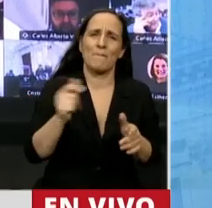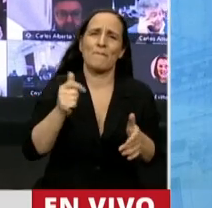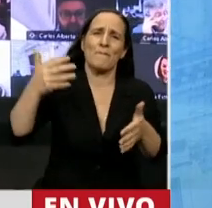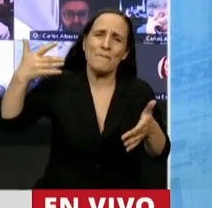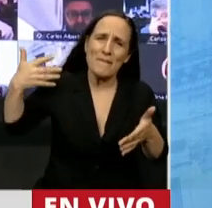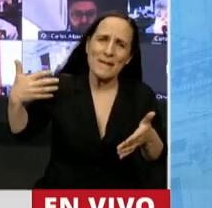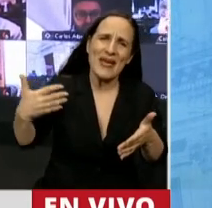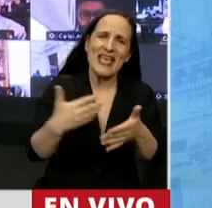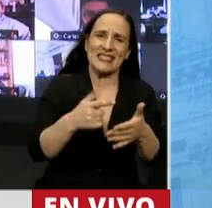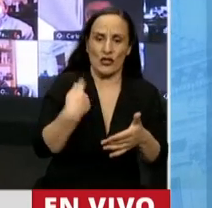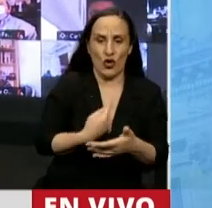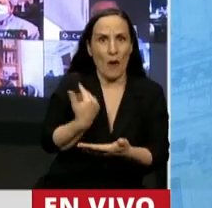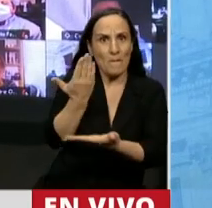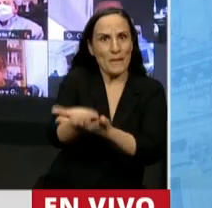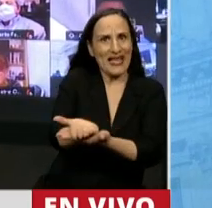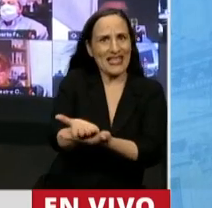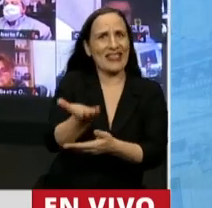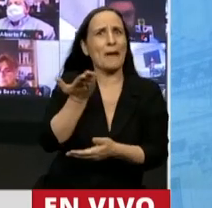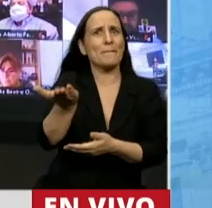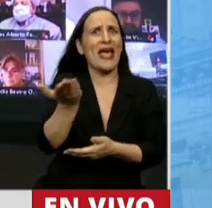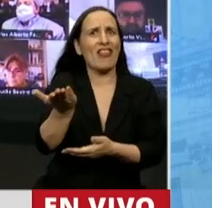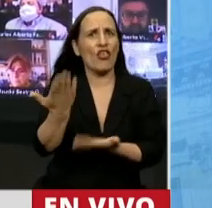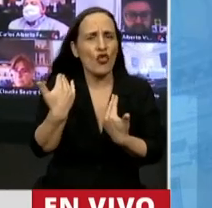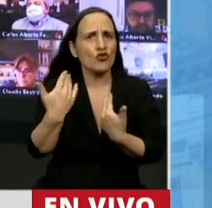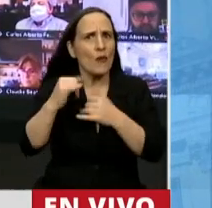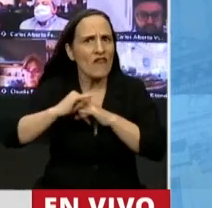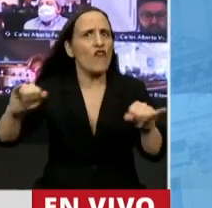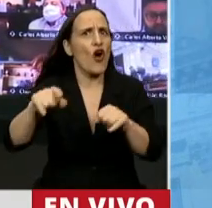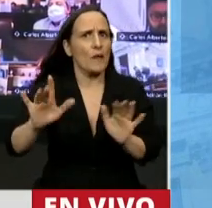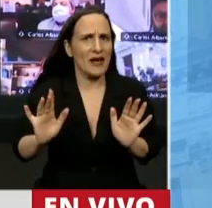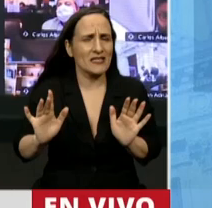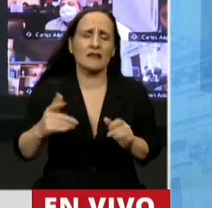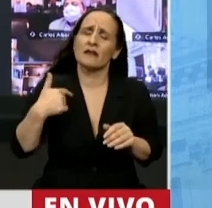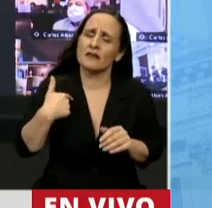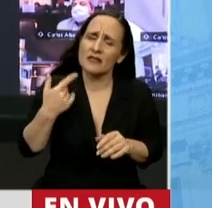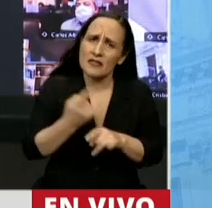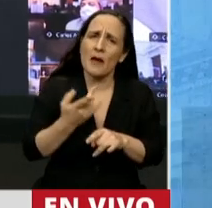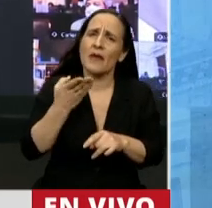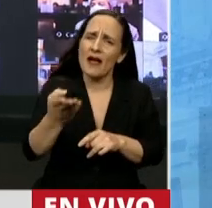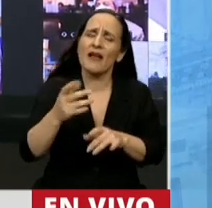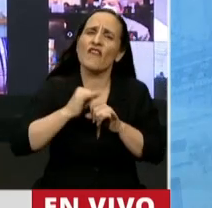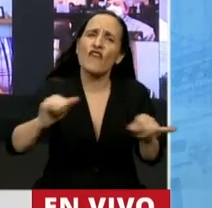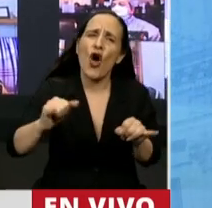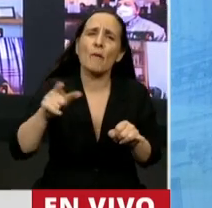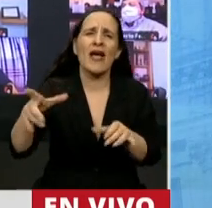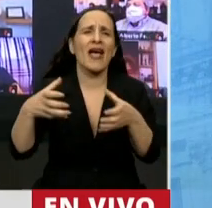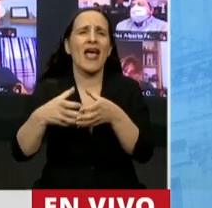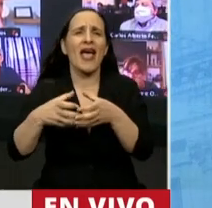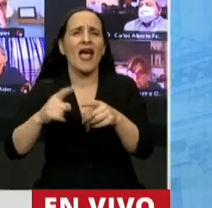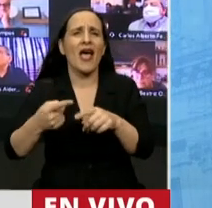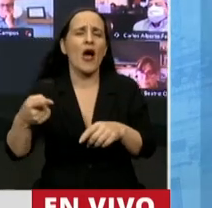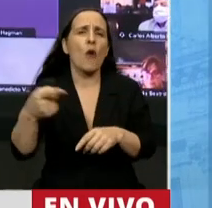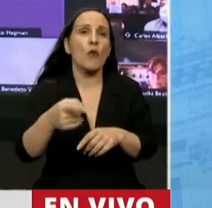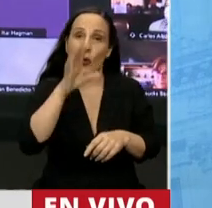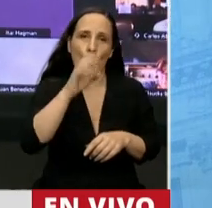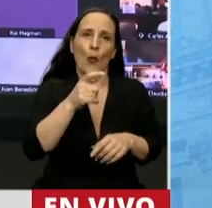meses que presenté, un pedido de informes que como todos los pedidos de informes presentados por la oposición, jamás